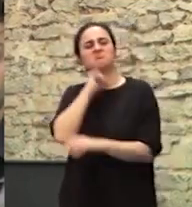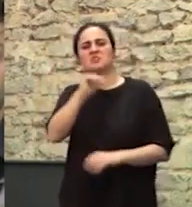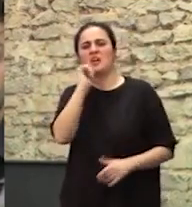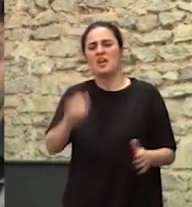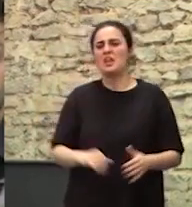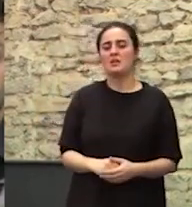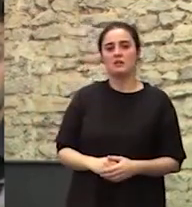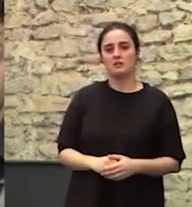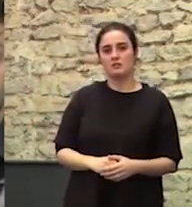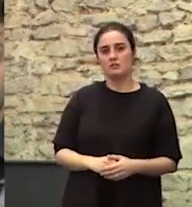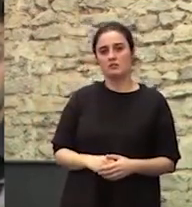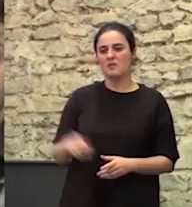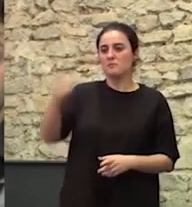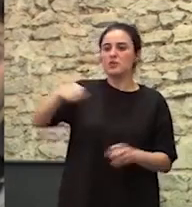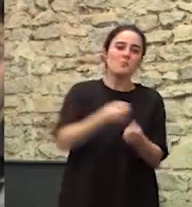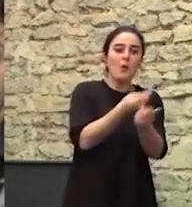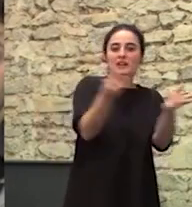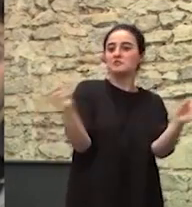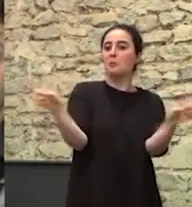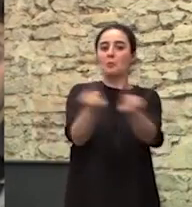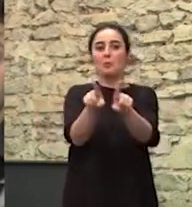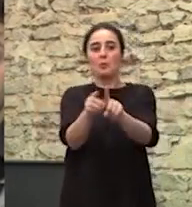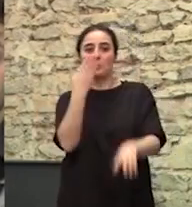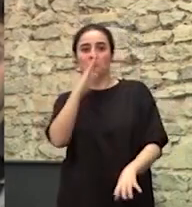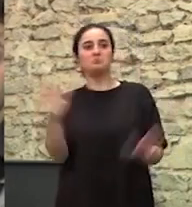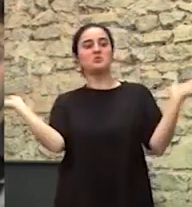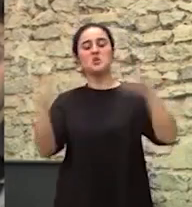queréis Es que nos comportáis como el resto de las personas